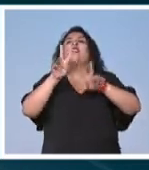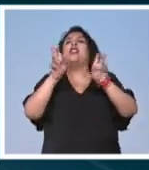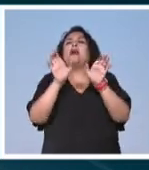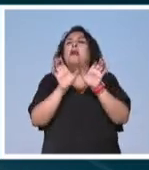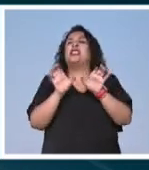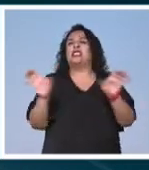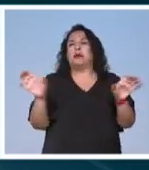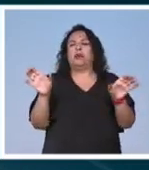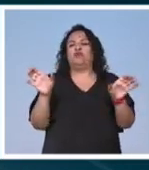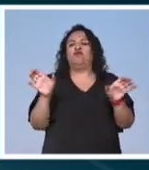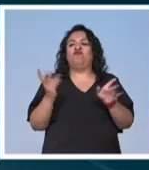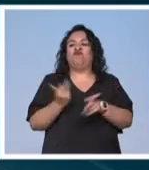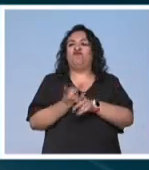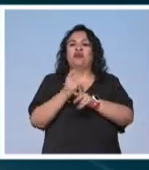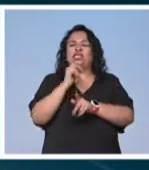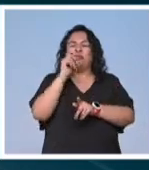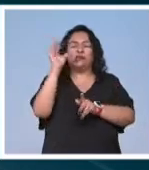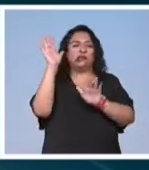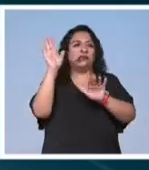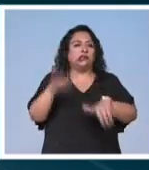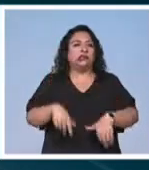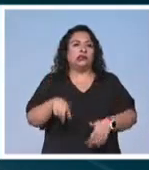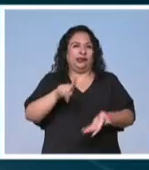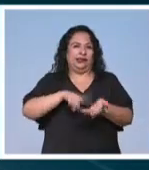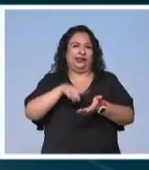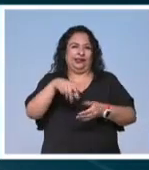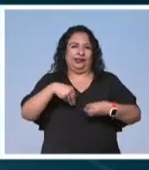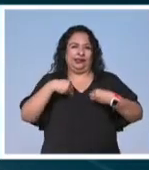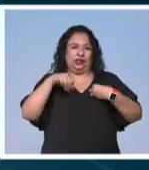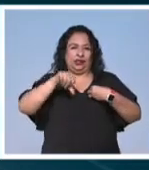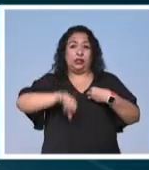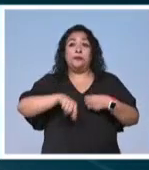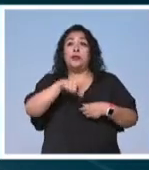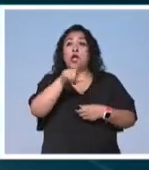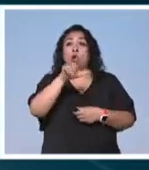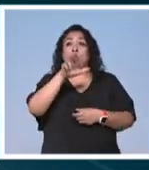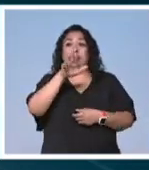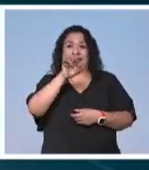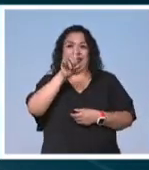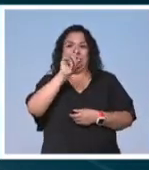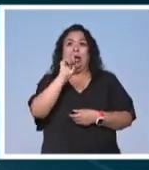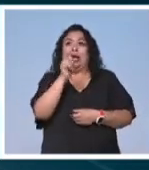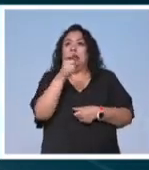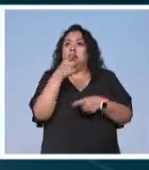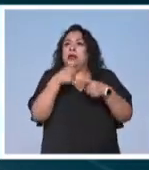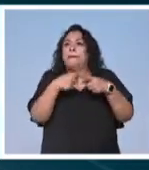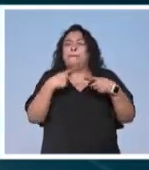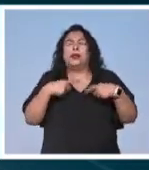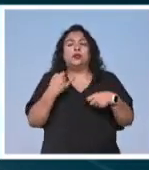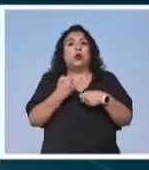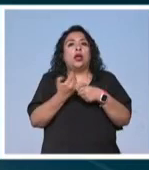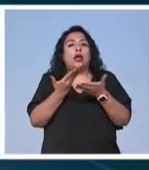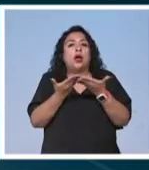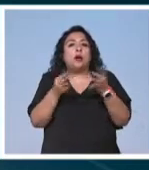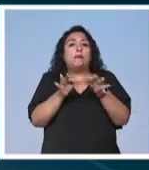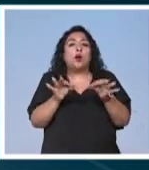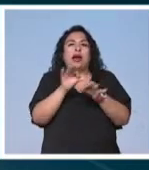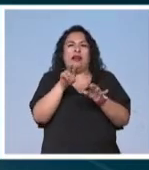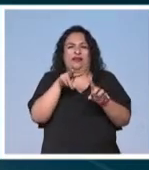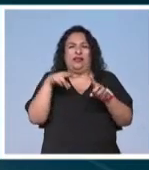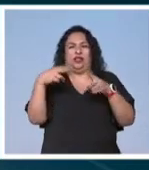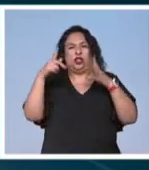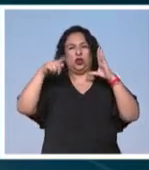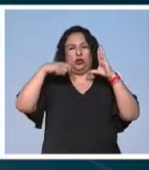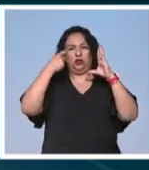y de la intolerancia en la que estamos viviendo. Luis Estrada es sin lugar a dudas uno de los personajes del momento en el panorama